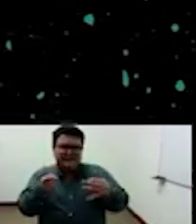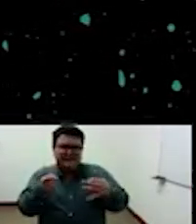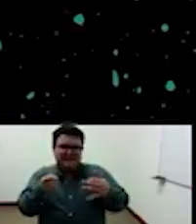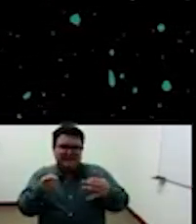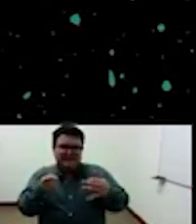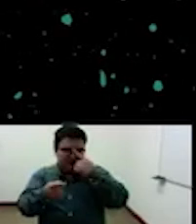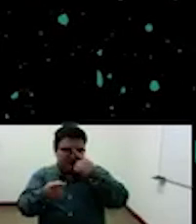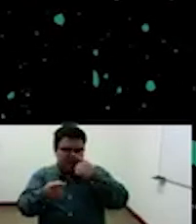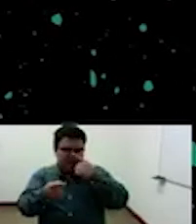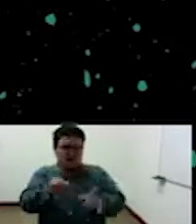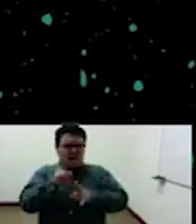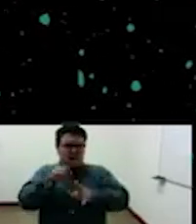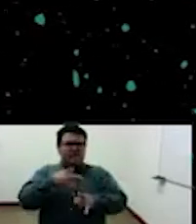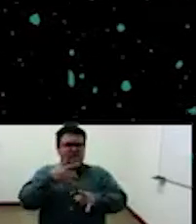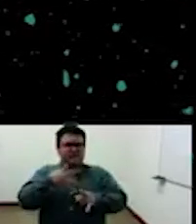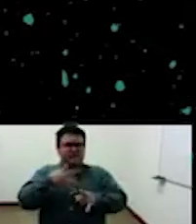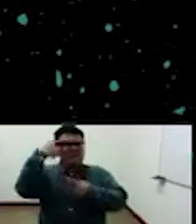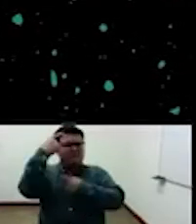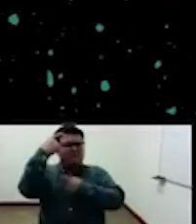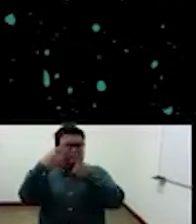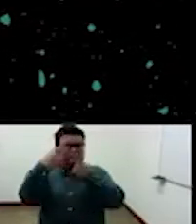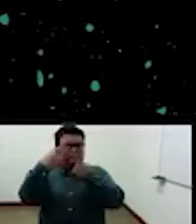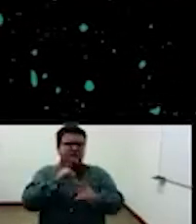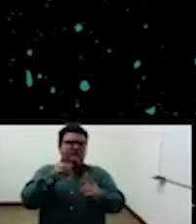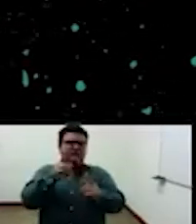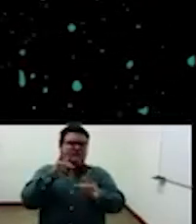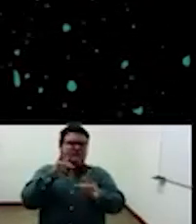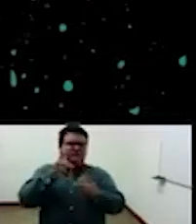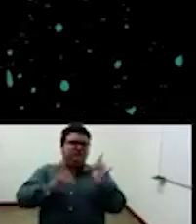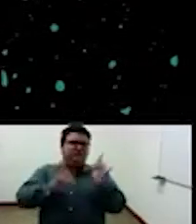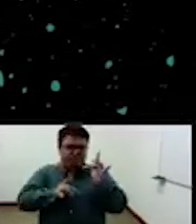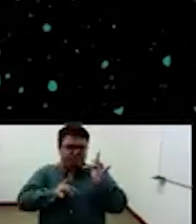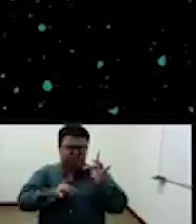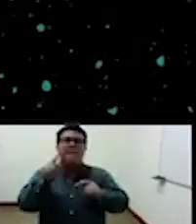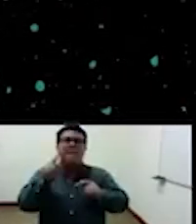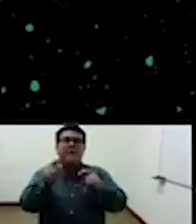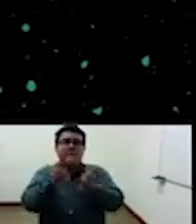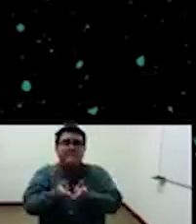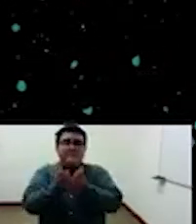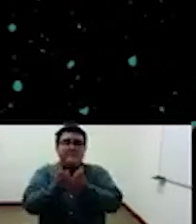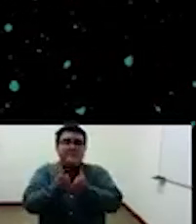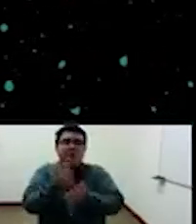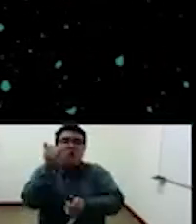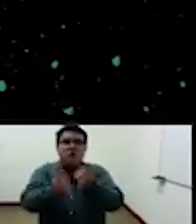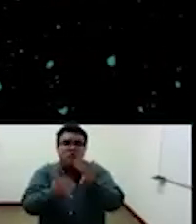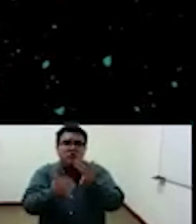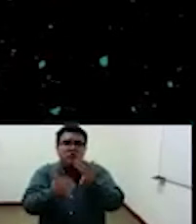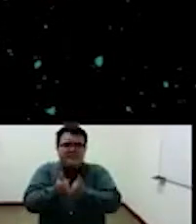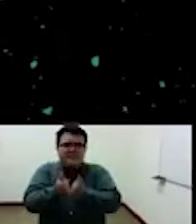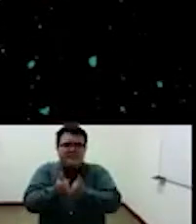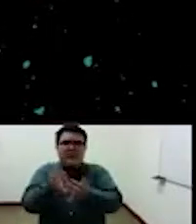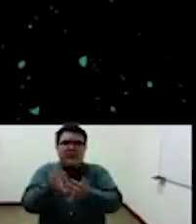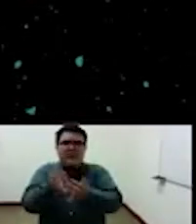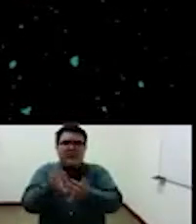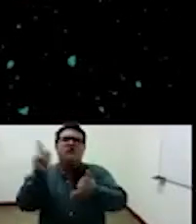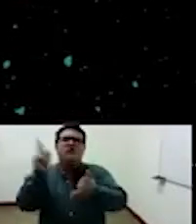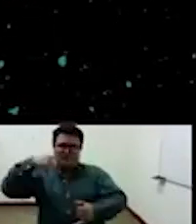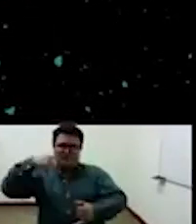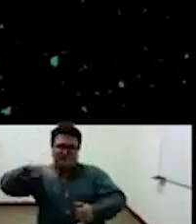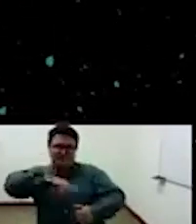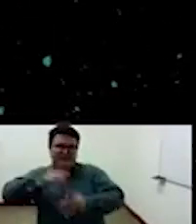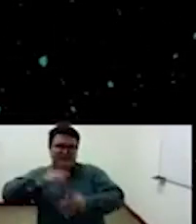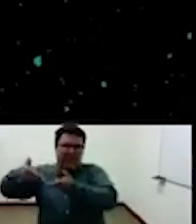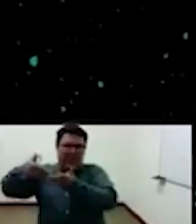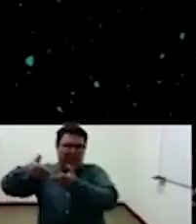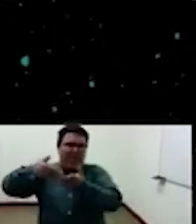como un antes y un después no este fue el último arco negrero que que arribó a